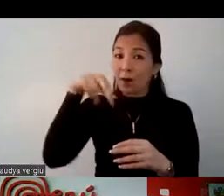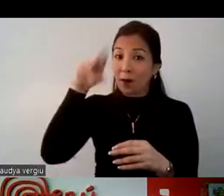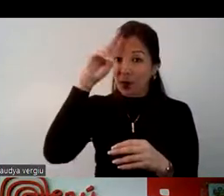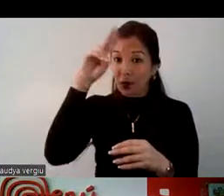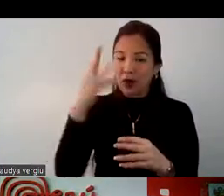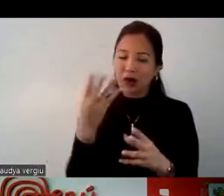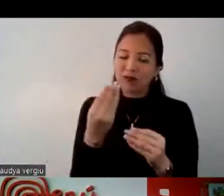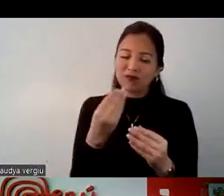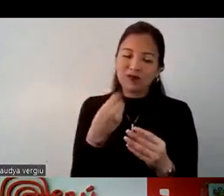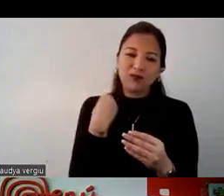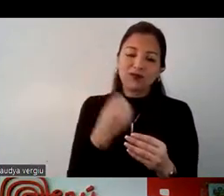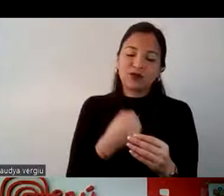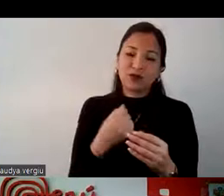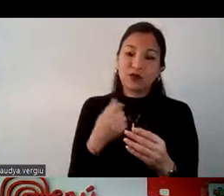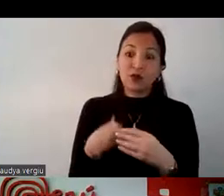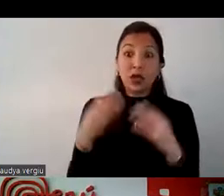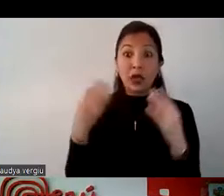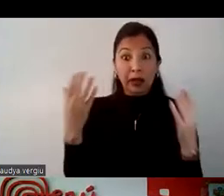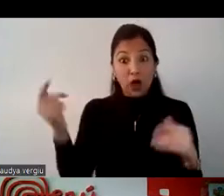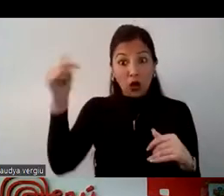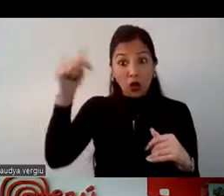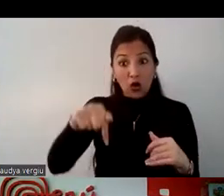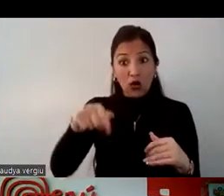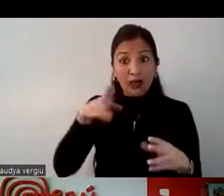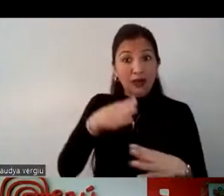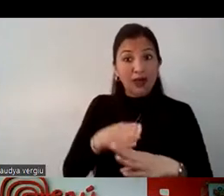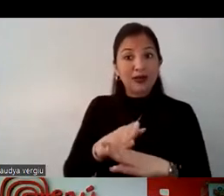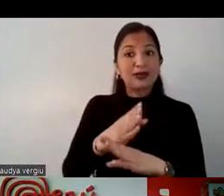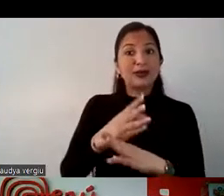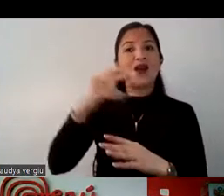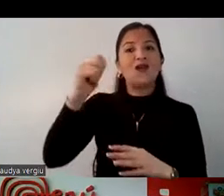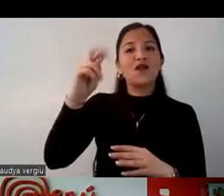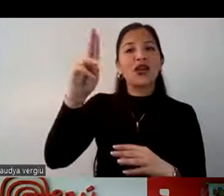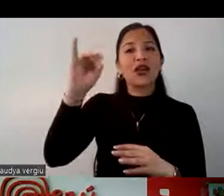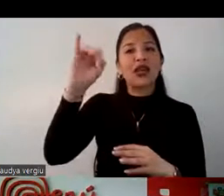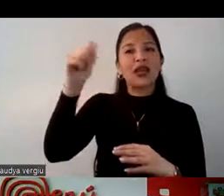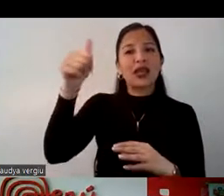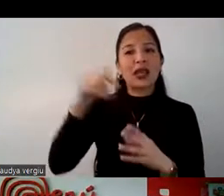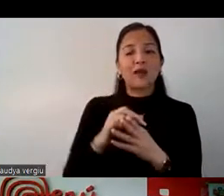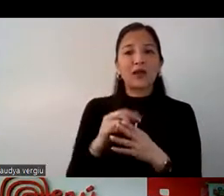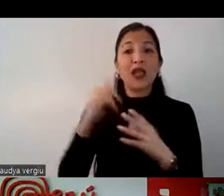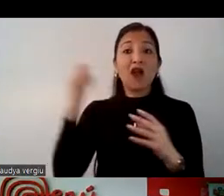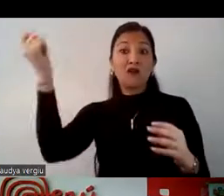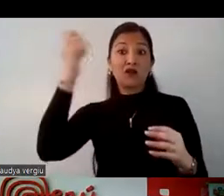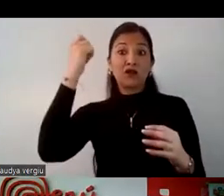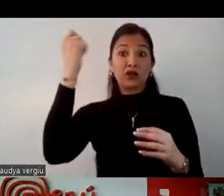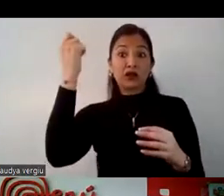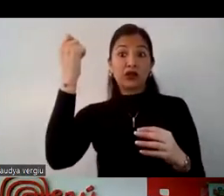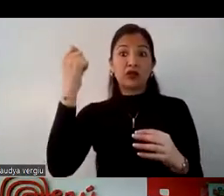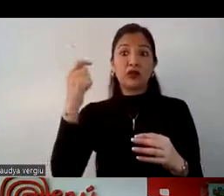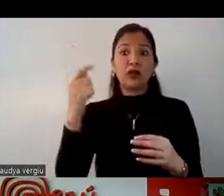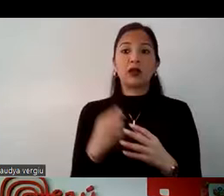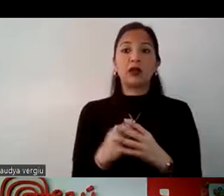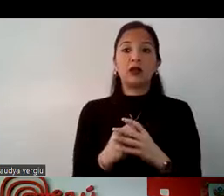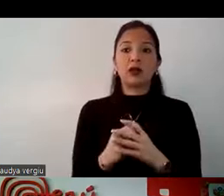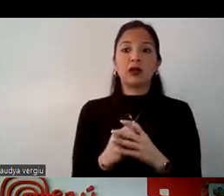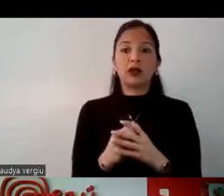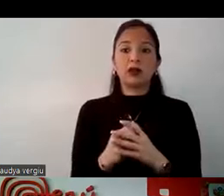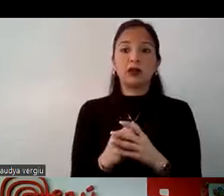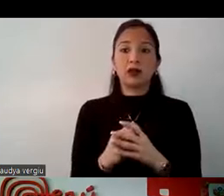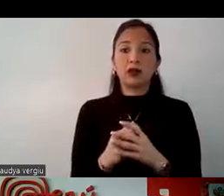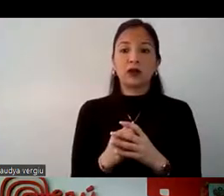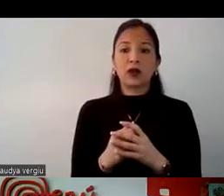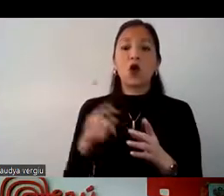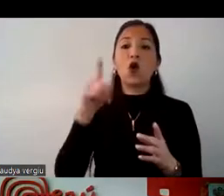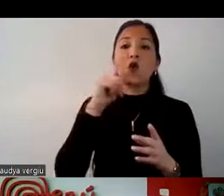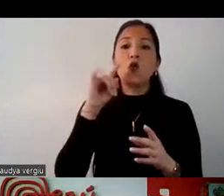que por ejemplo, el día de hoy están iniciando ellos una feria que se llama el Festival de Huecas, ¿ok? Los